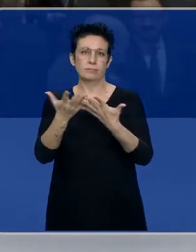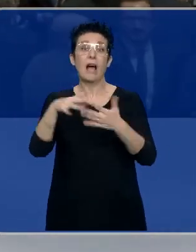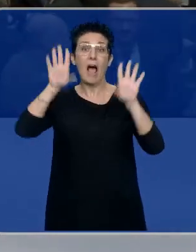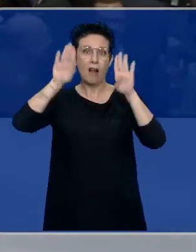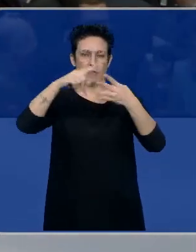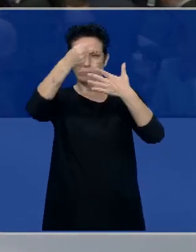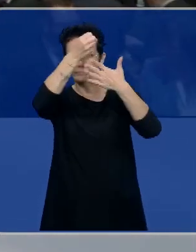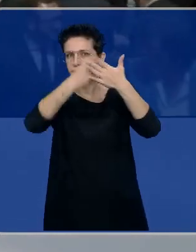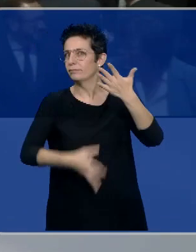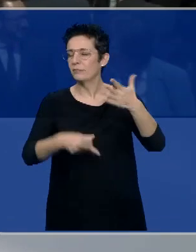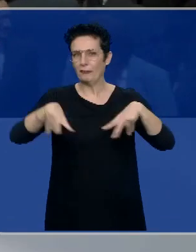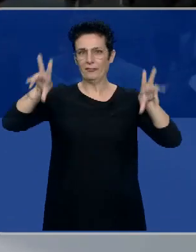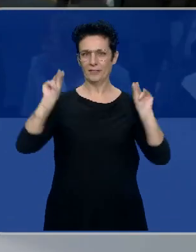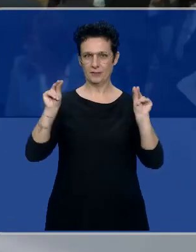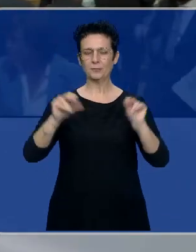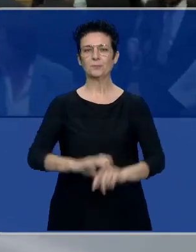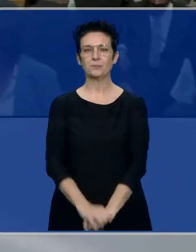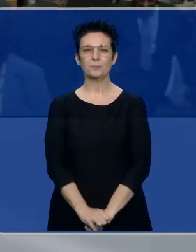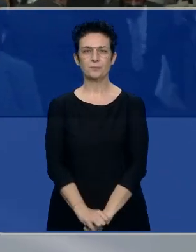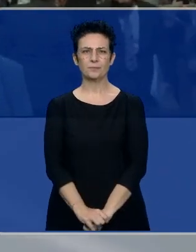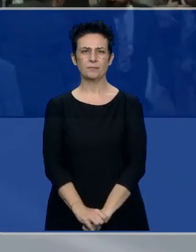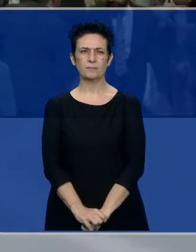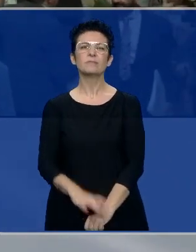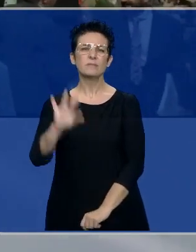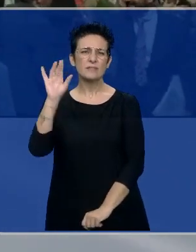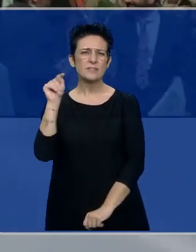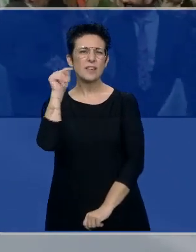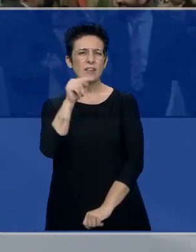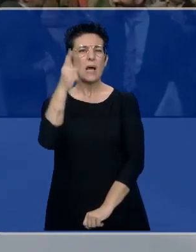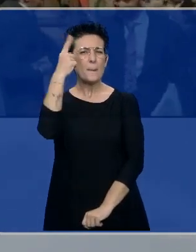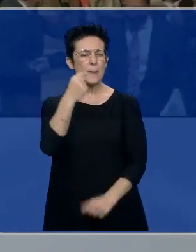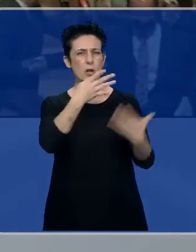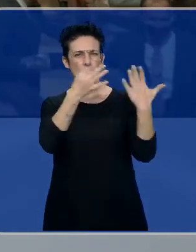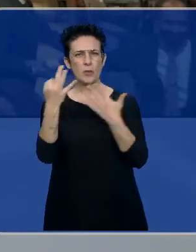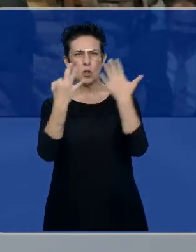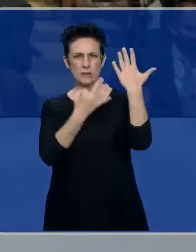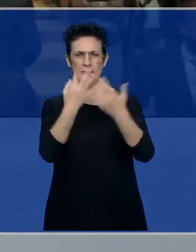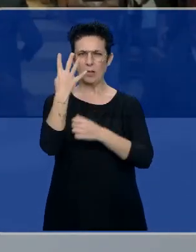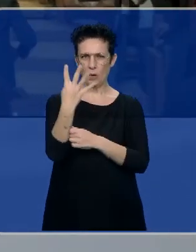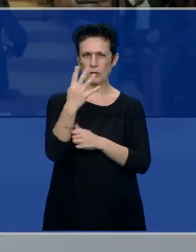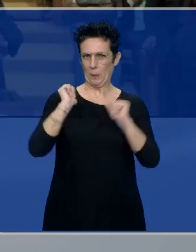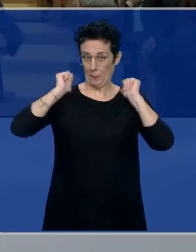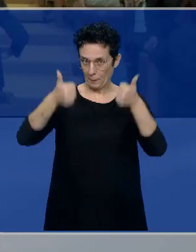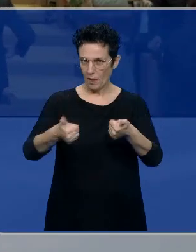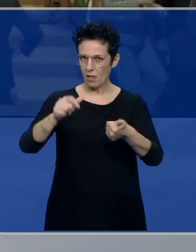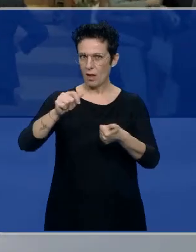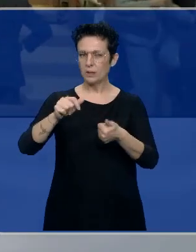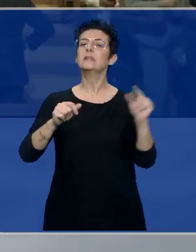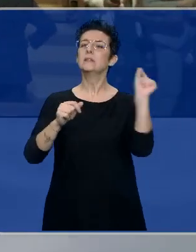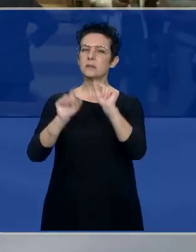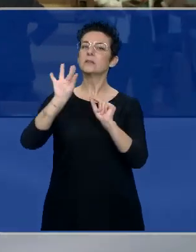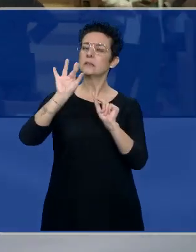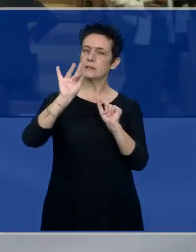acabar la nómina. Entonces es complicado eso. No nacieron, Fernando, en 1984. En 1984 fueron los cuatro